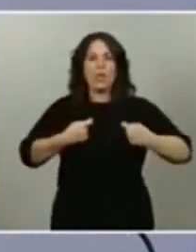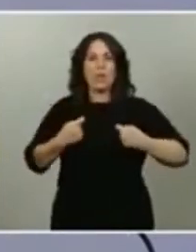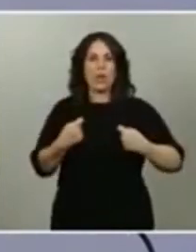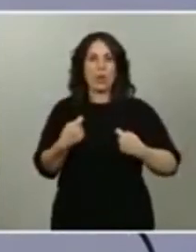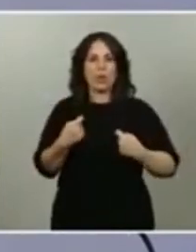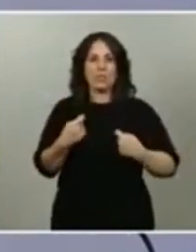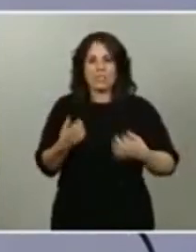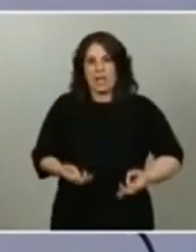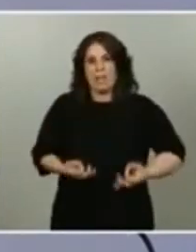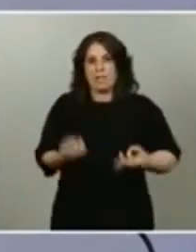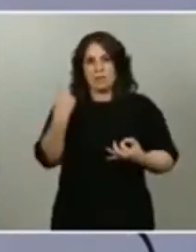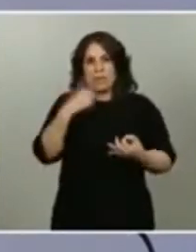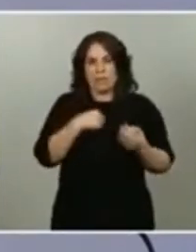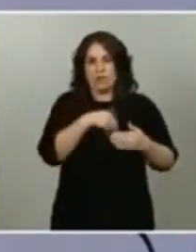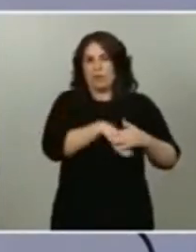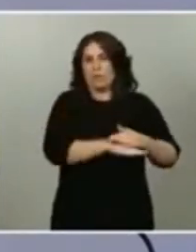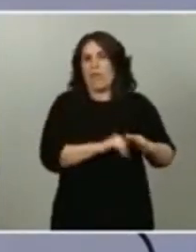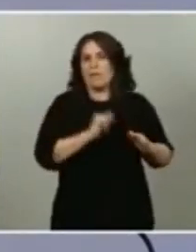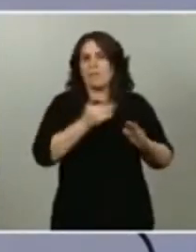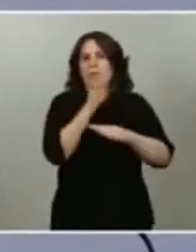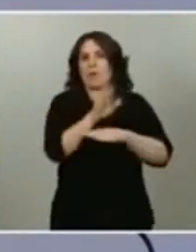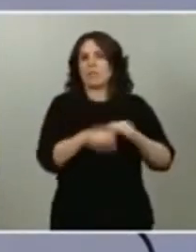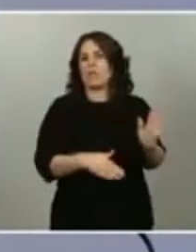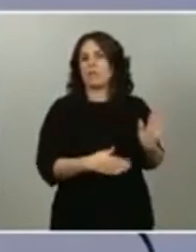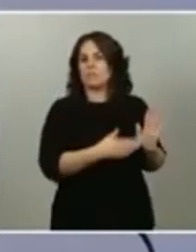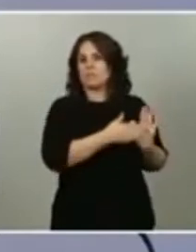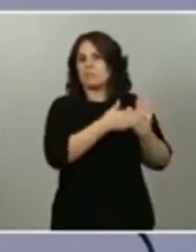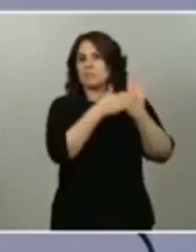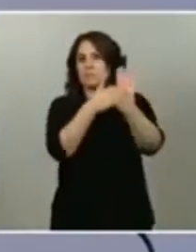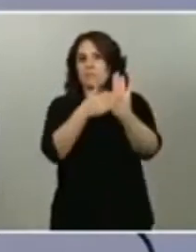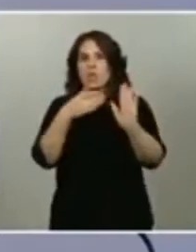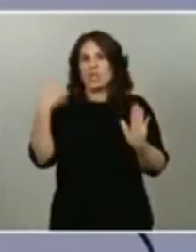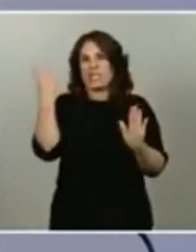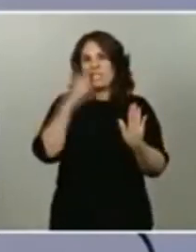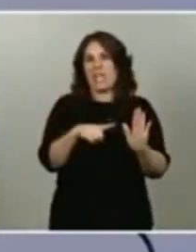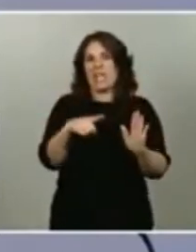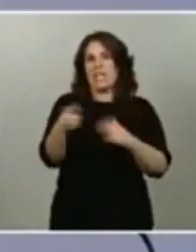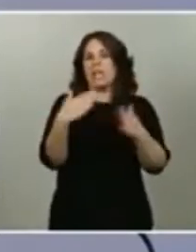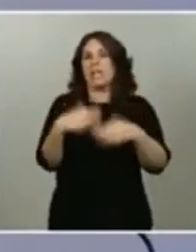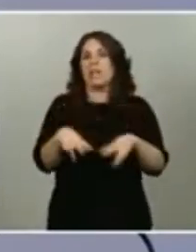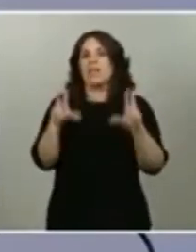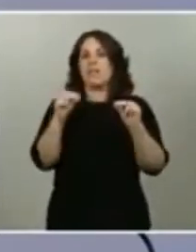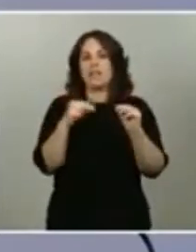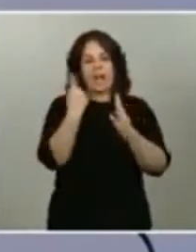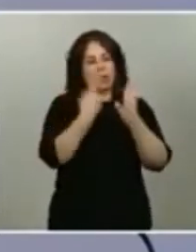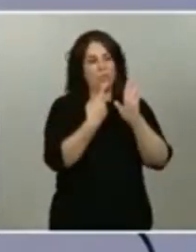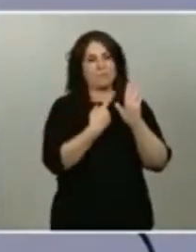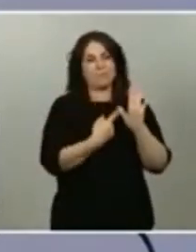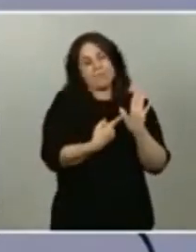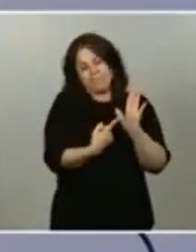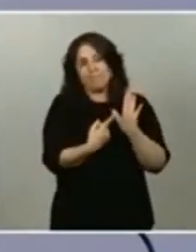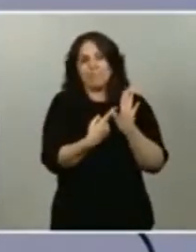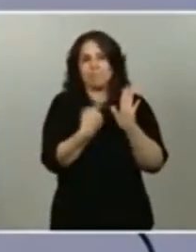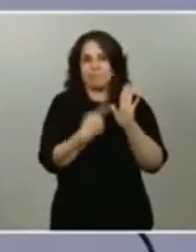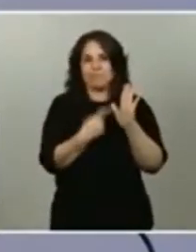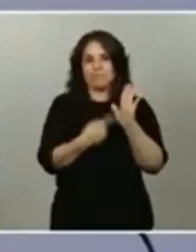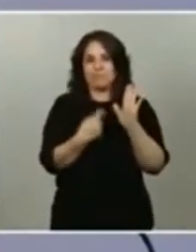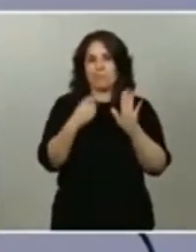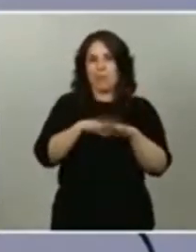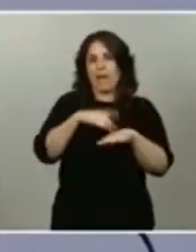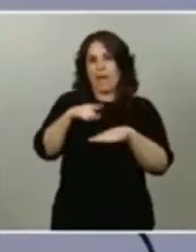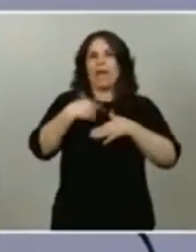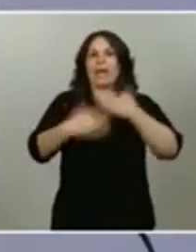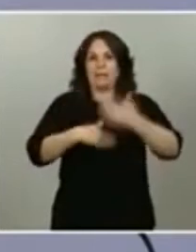perfectamente que cuando salga de esa negociación ha tenido que renunciar a algunas cuestiones para que las demás puedan progresar nuestro